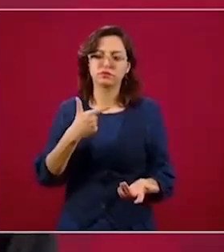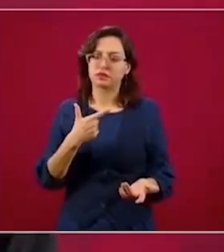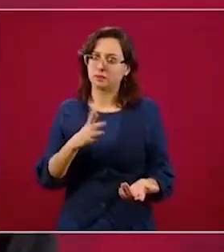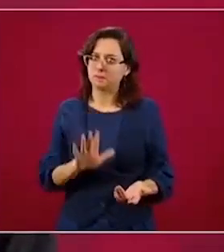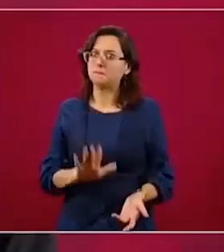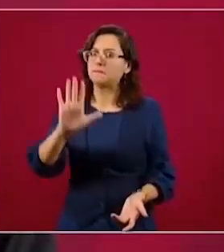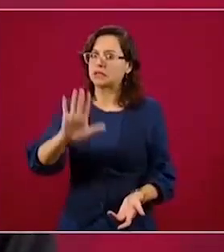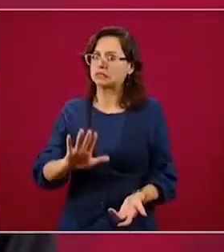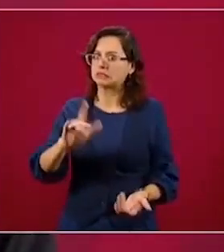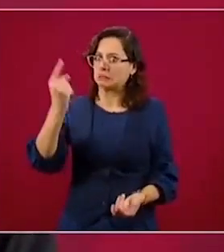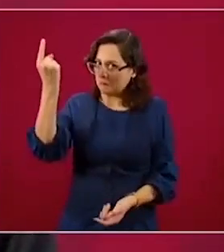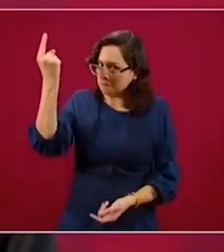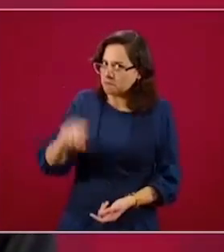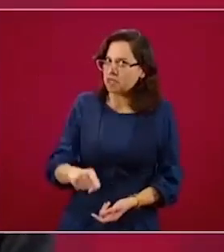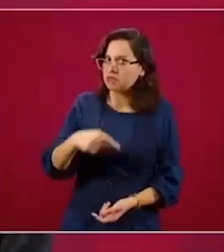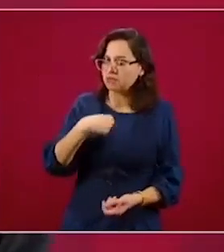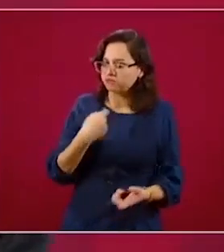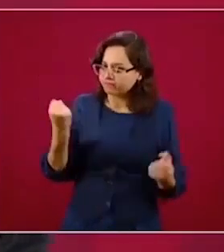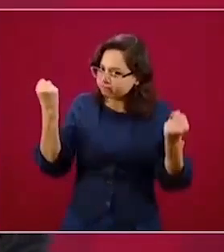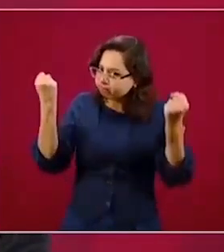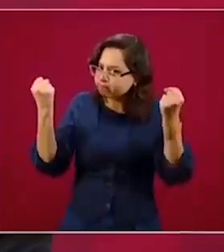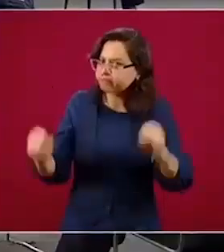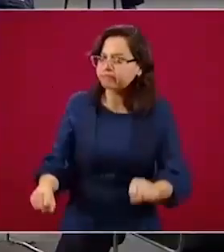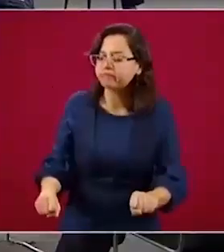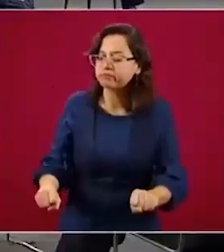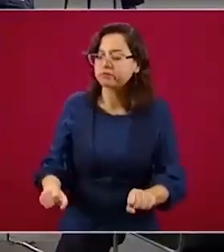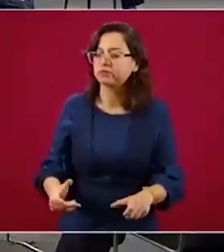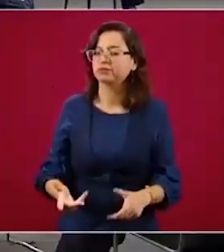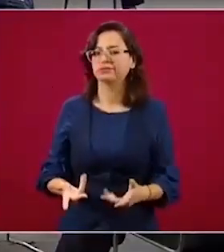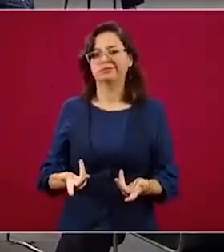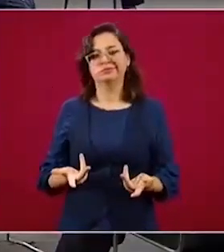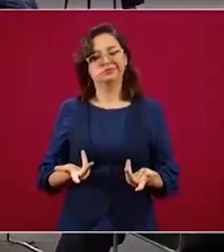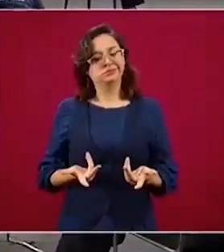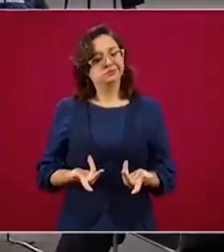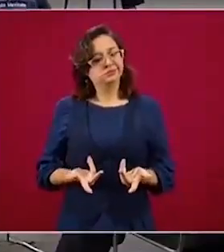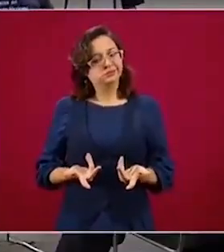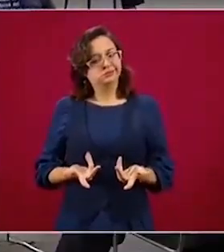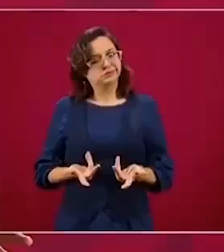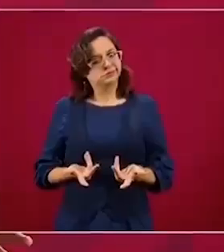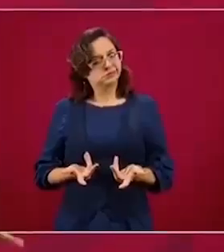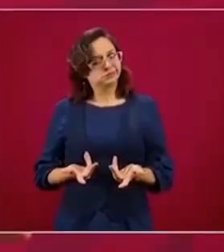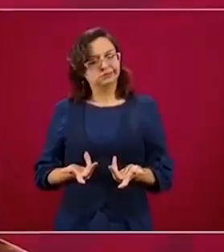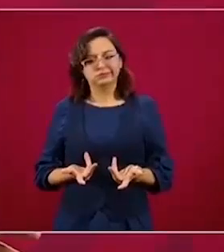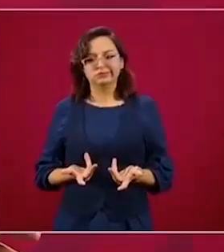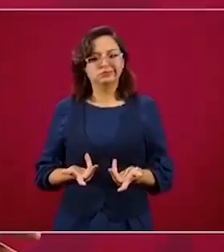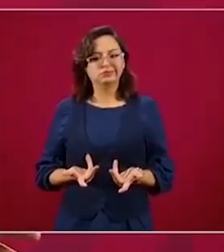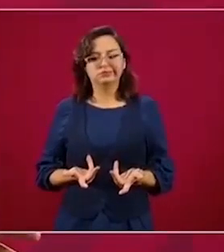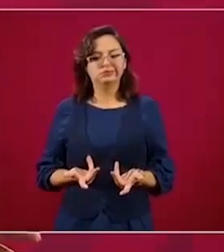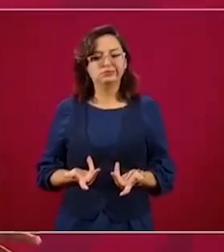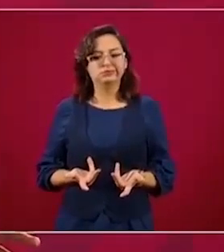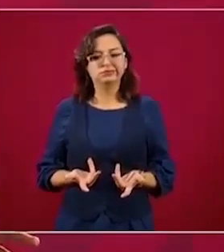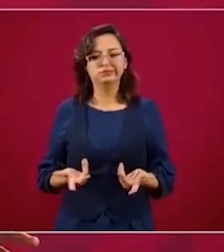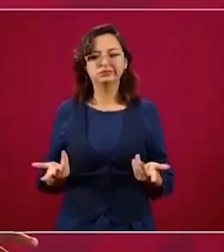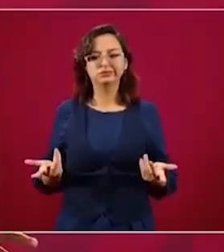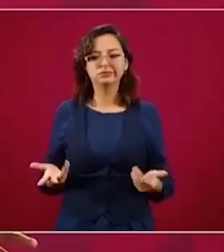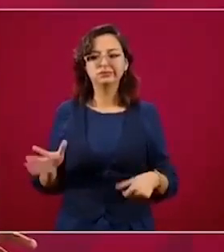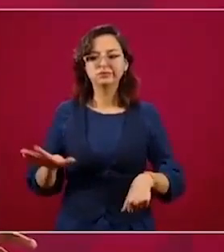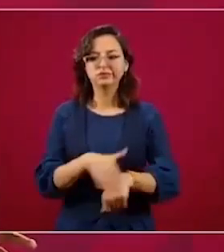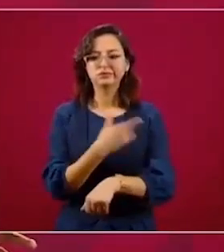porque se podría decir, con eso ya se termina